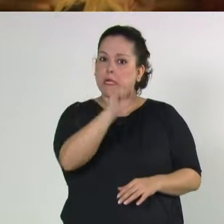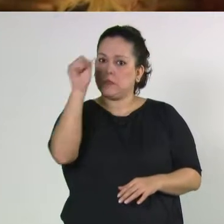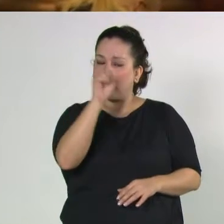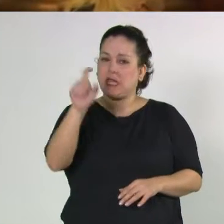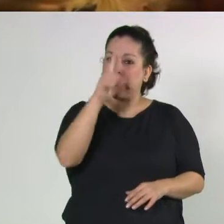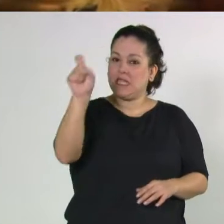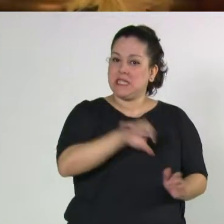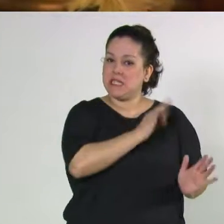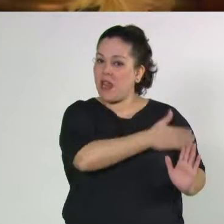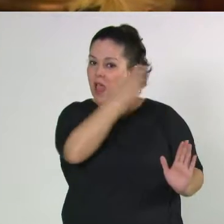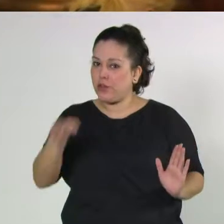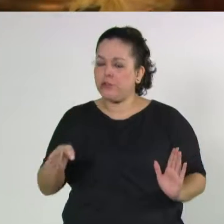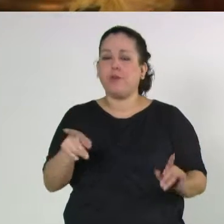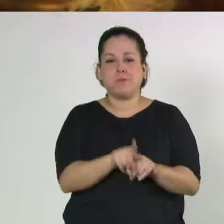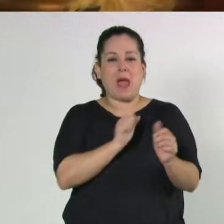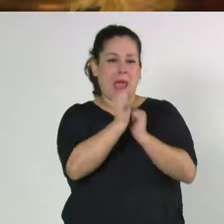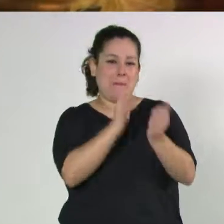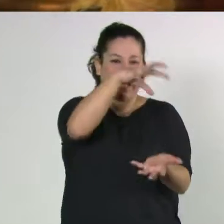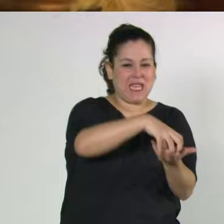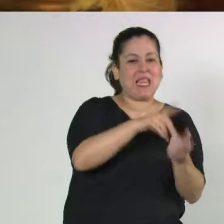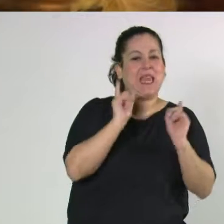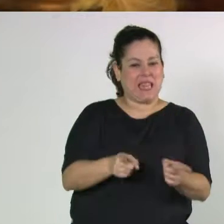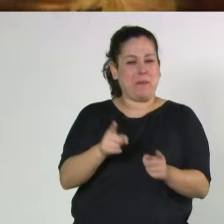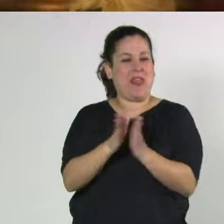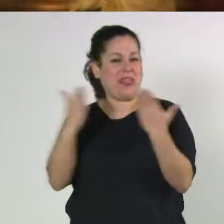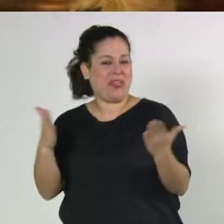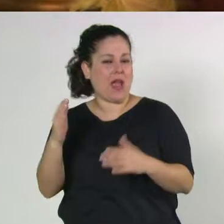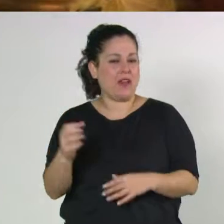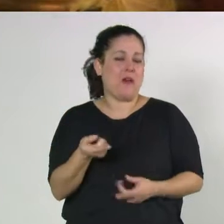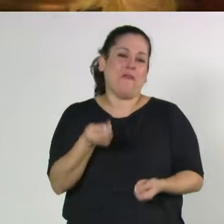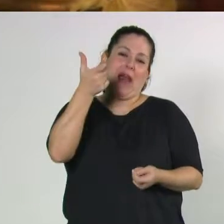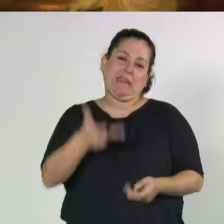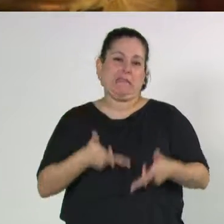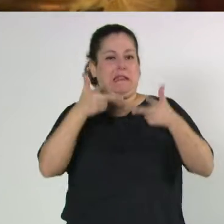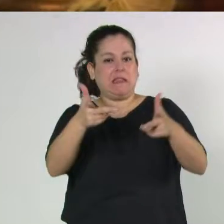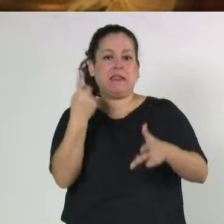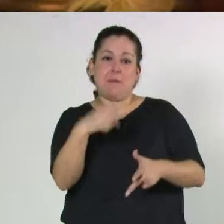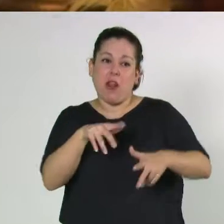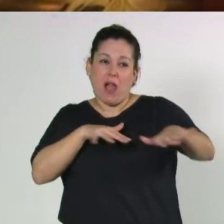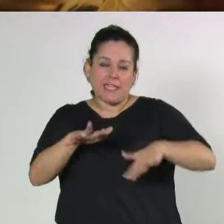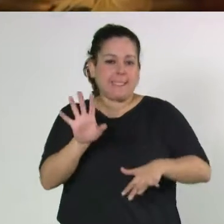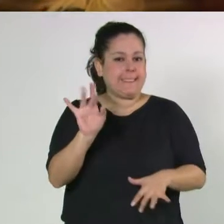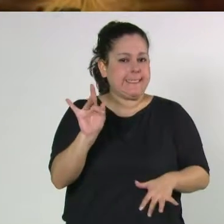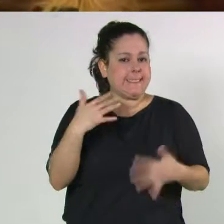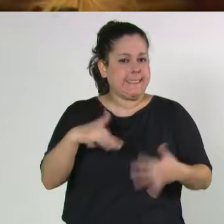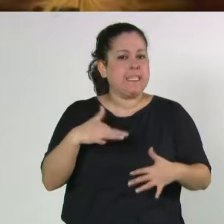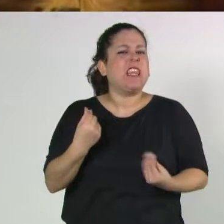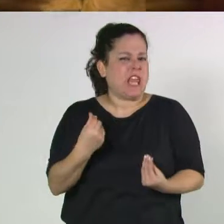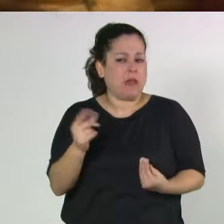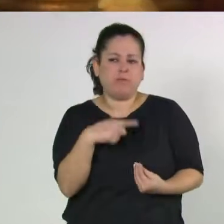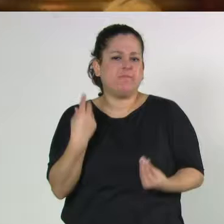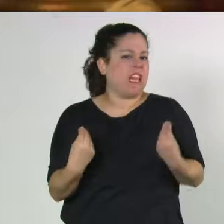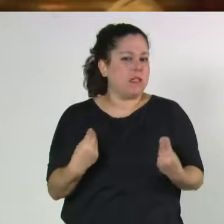en estos 100 años como empresa y como diario, es bastante fácil de decir, tal vez difícil de hacer, pero es intentar contar la verdad.